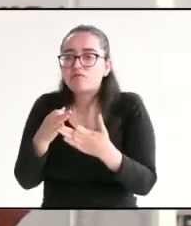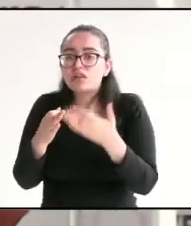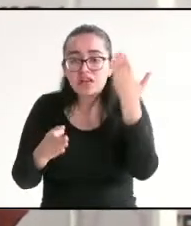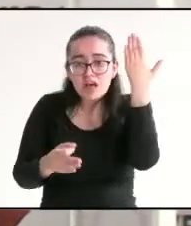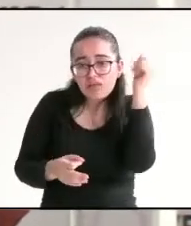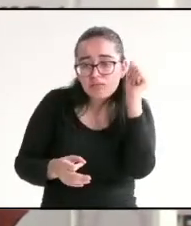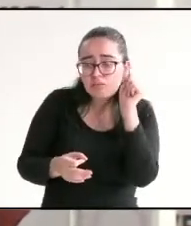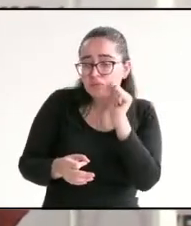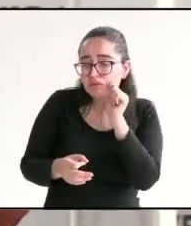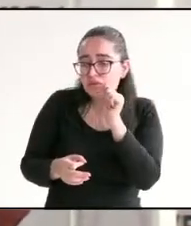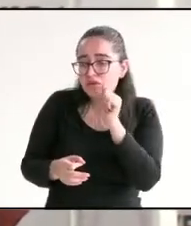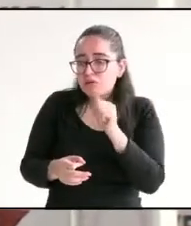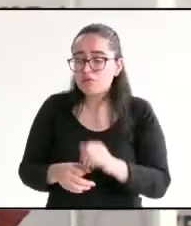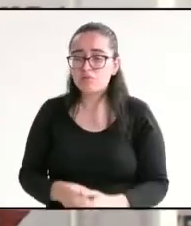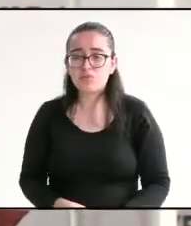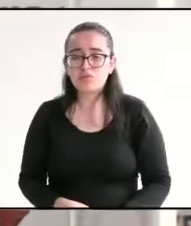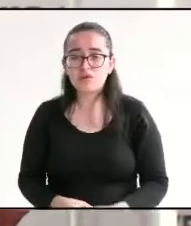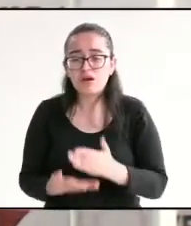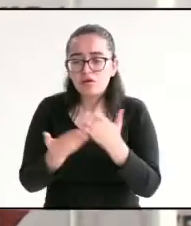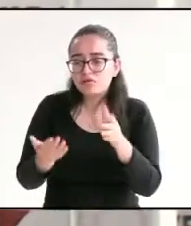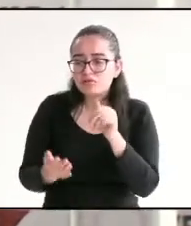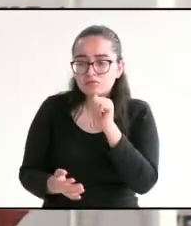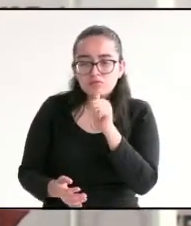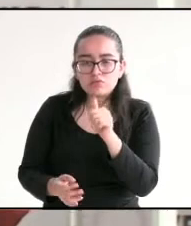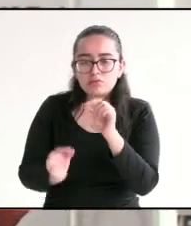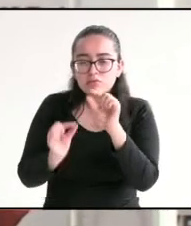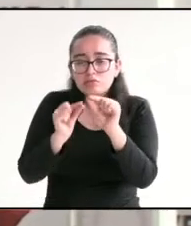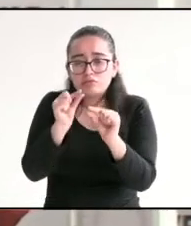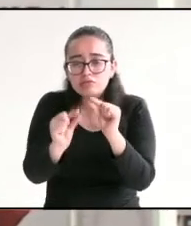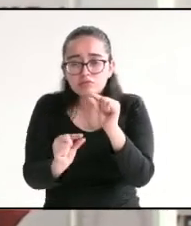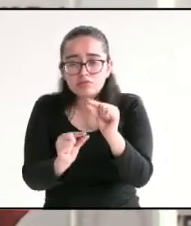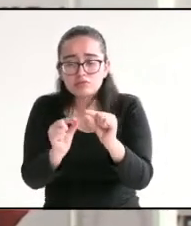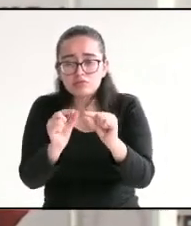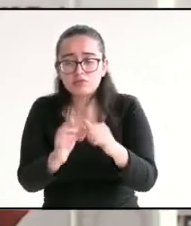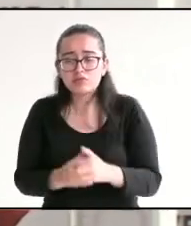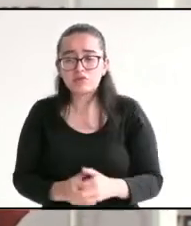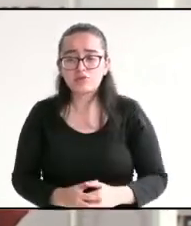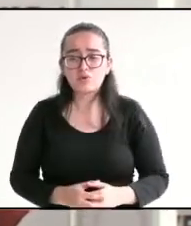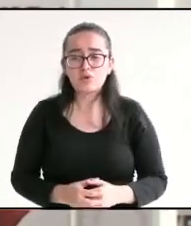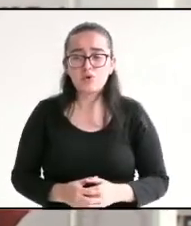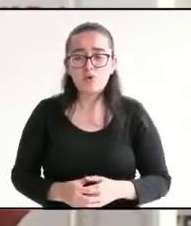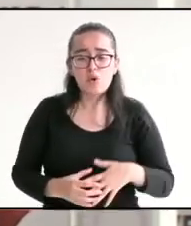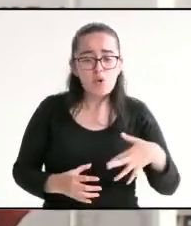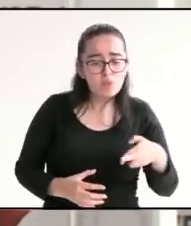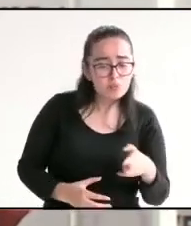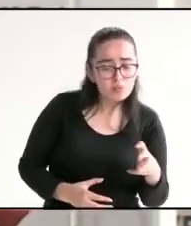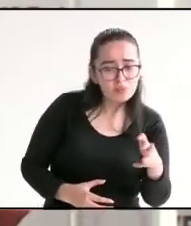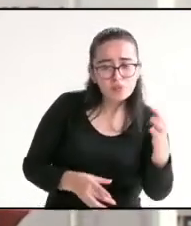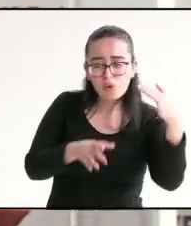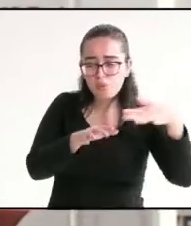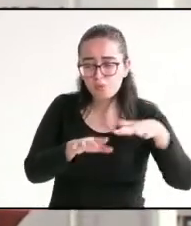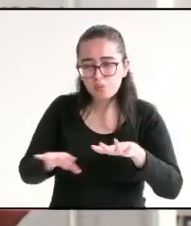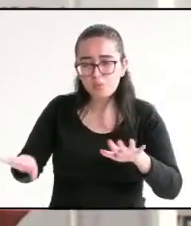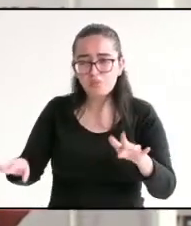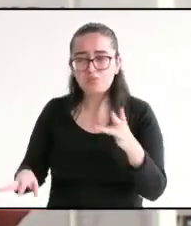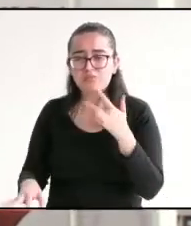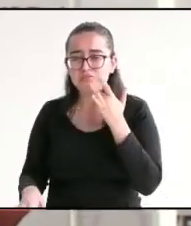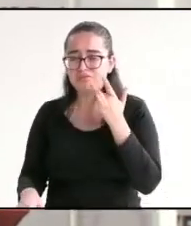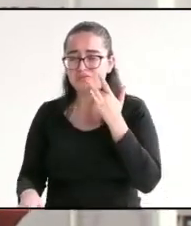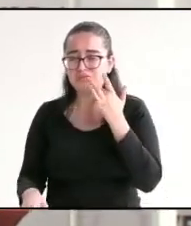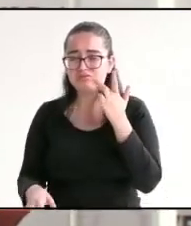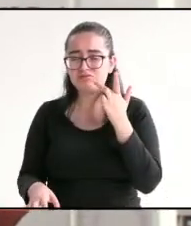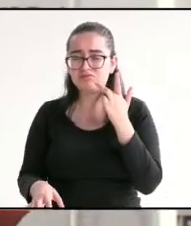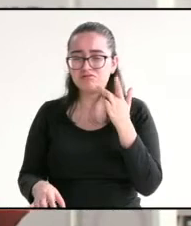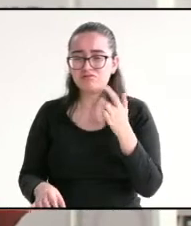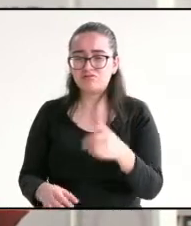manejo de la basura, la contaminación de los ríos y lagunas, de los mantos acuíferos, sin lugar a duda, han sido el principal